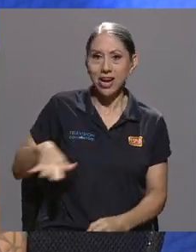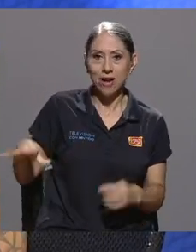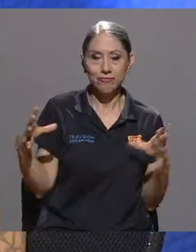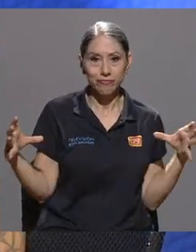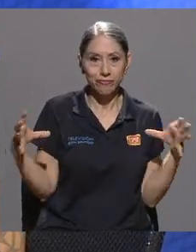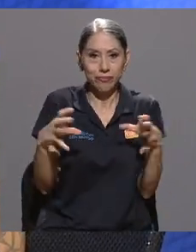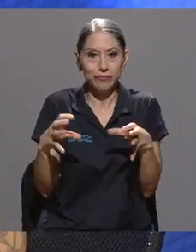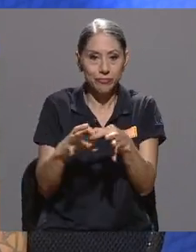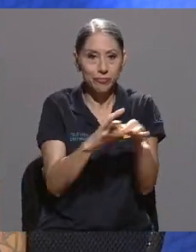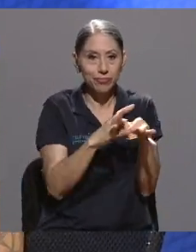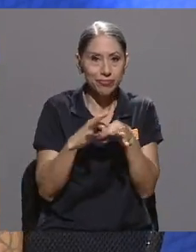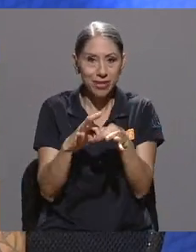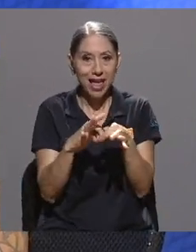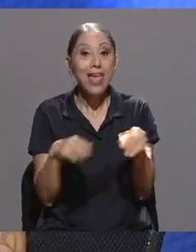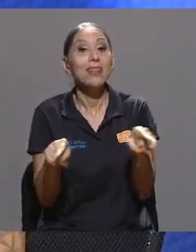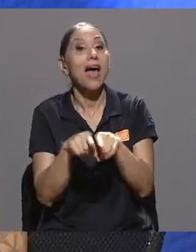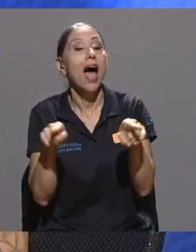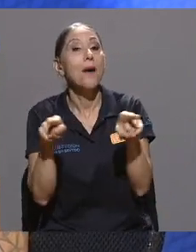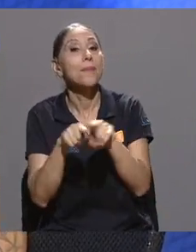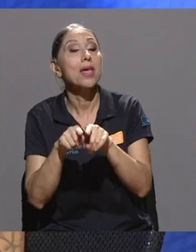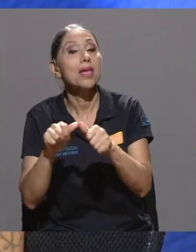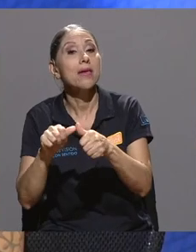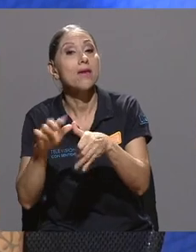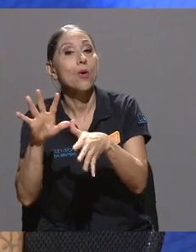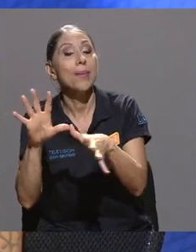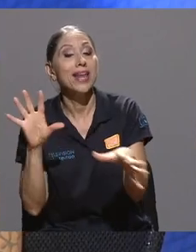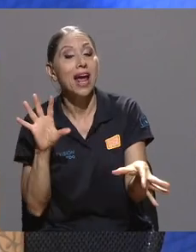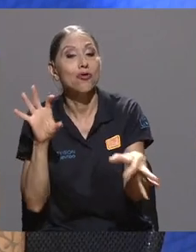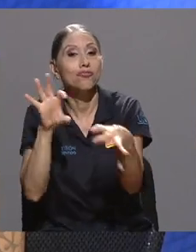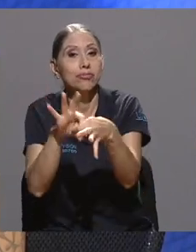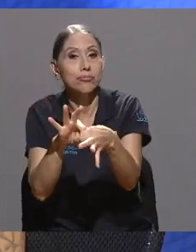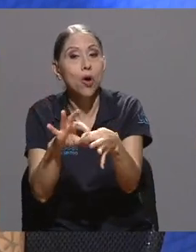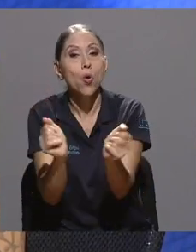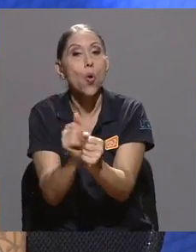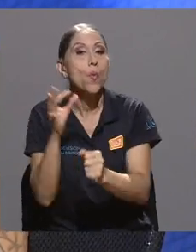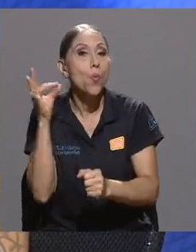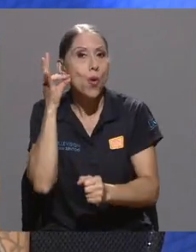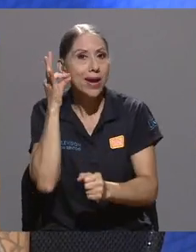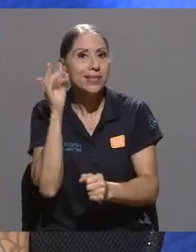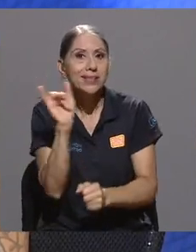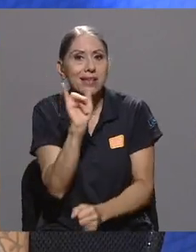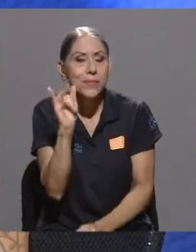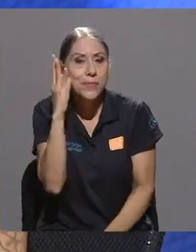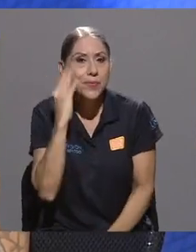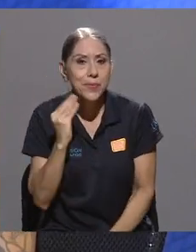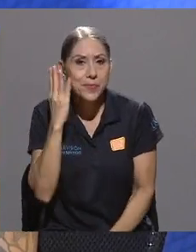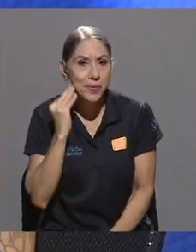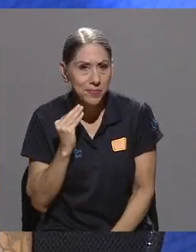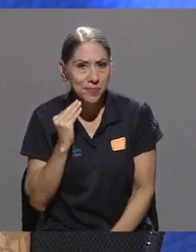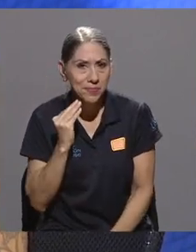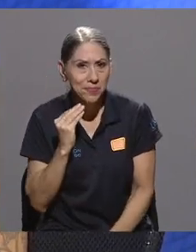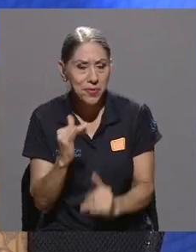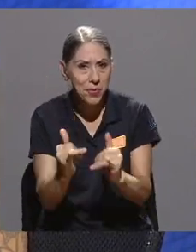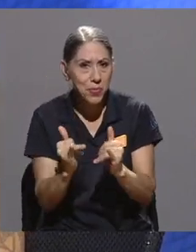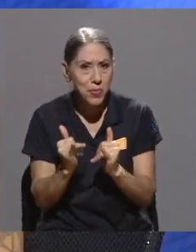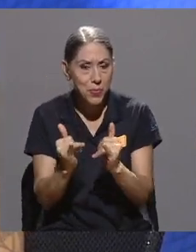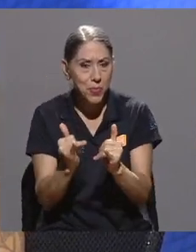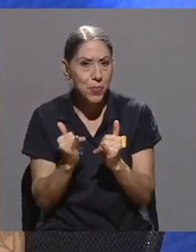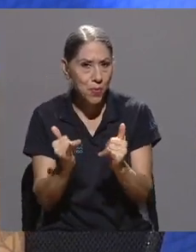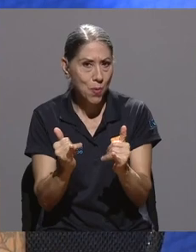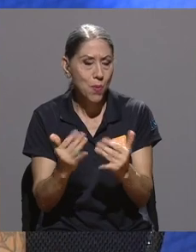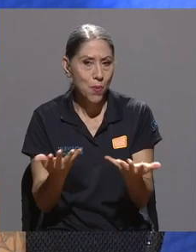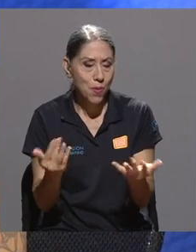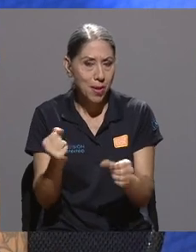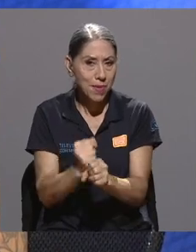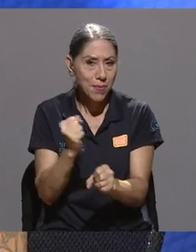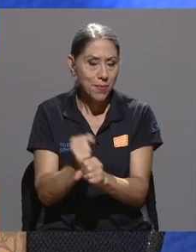también a nivel iberoamericano, con muchas otras mujeres que también pasan por lo mismo que, o atraviesan lo mismo que nosotros, ¿verdad?, a la hora de